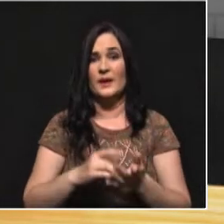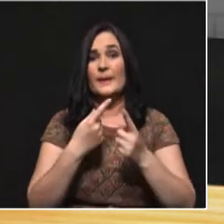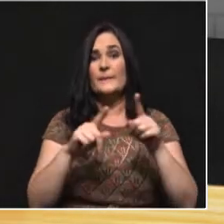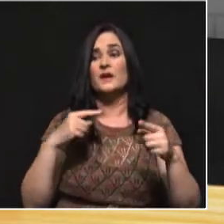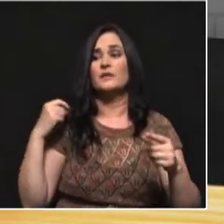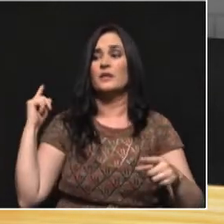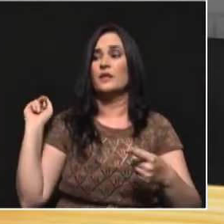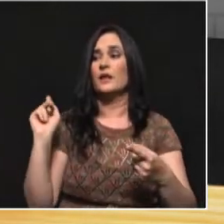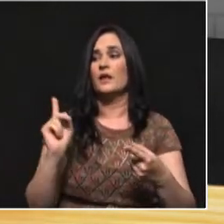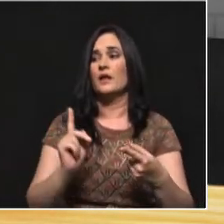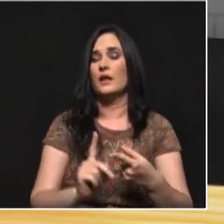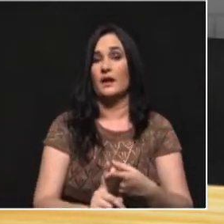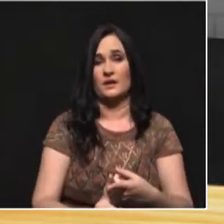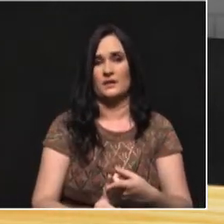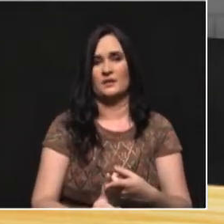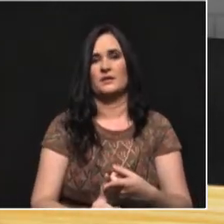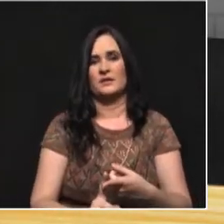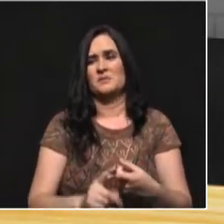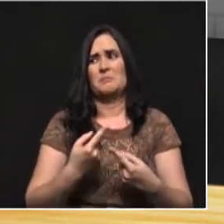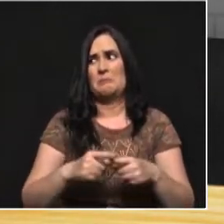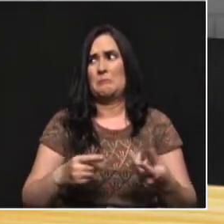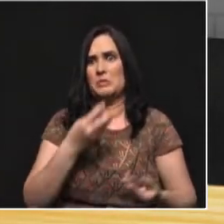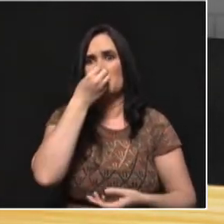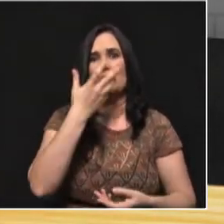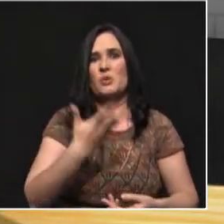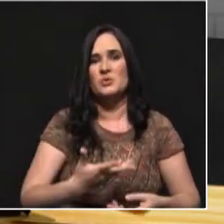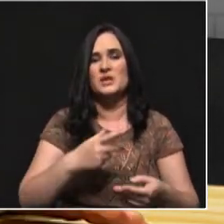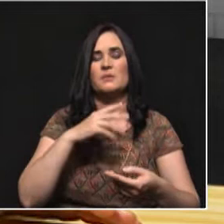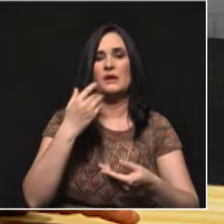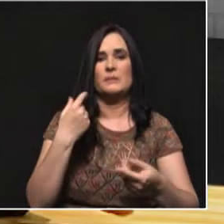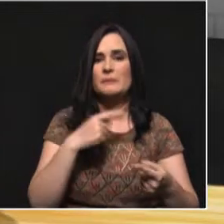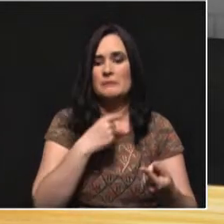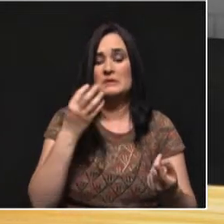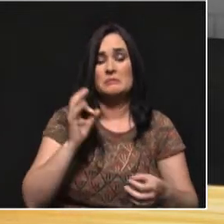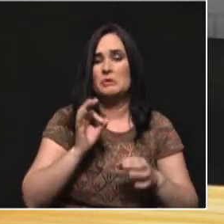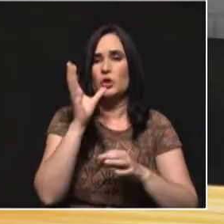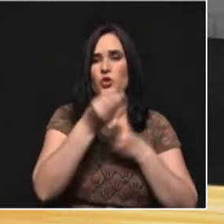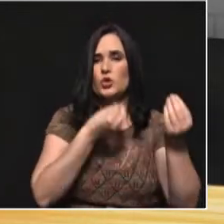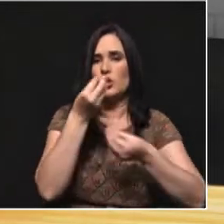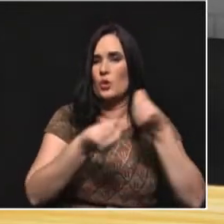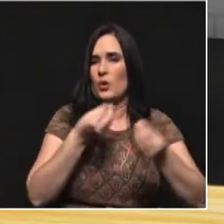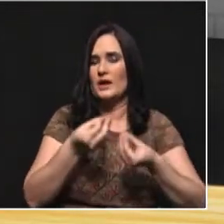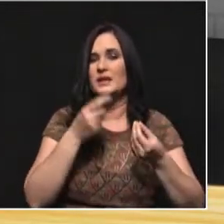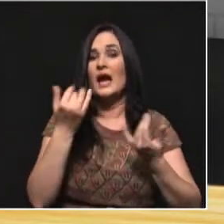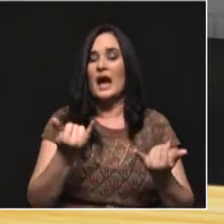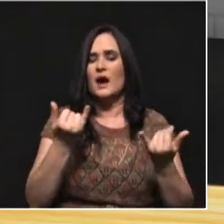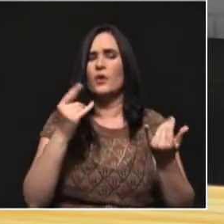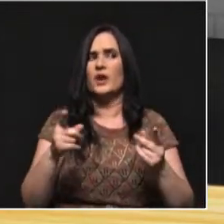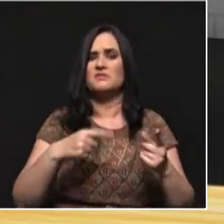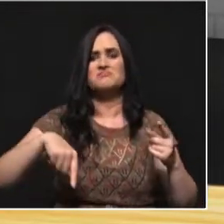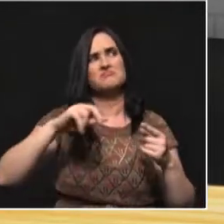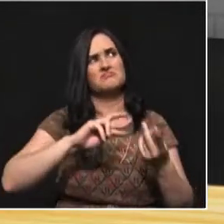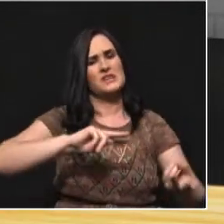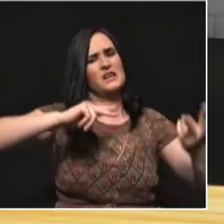siglos y no ha funcionado. Entonces, los estudios vienen tomando la otra variable que le mencionaba y es exigirle al